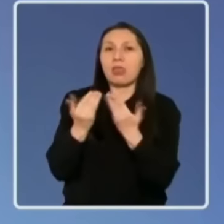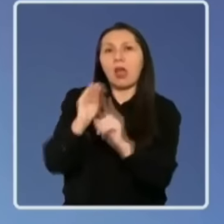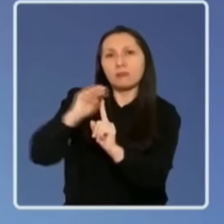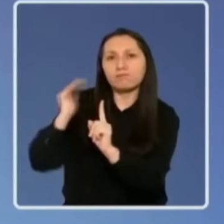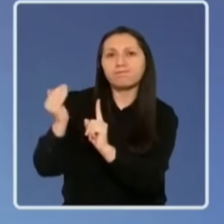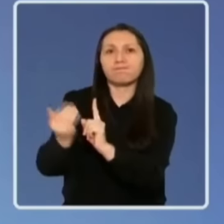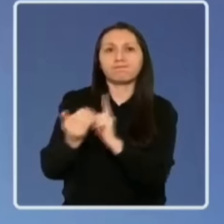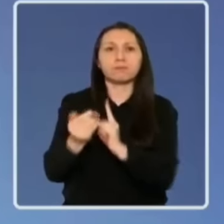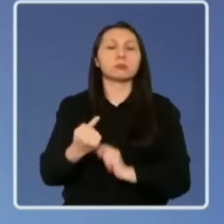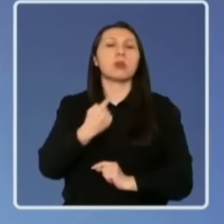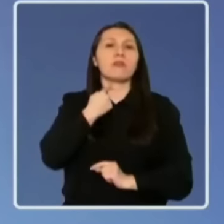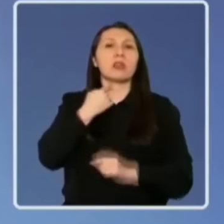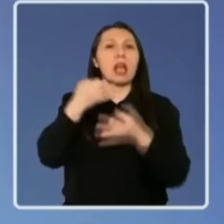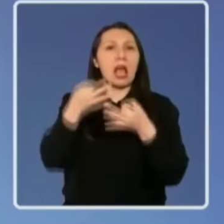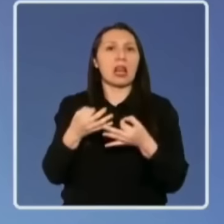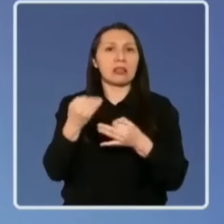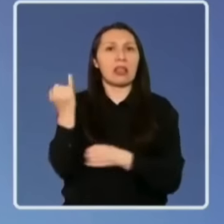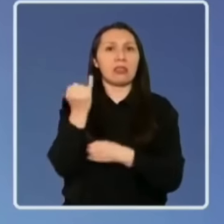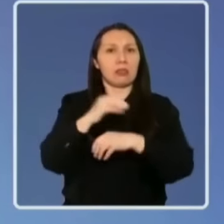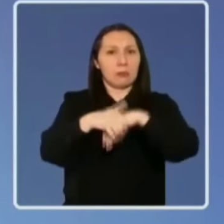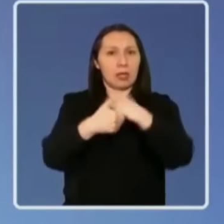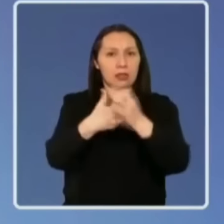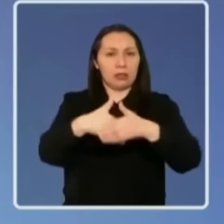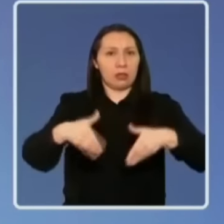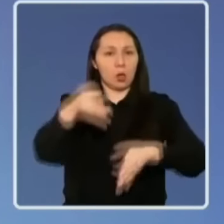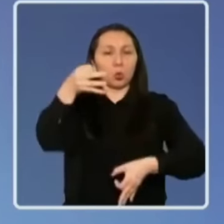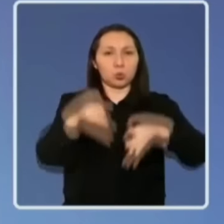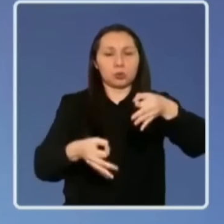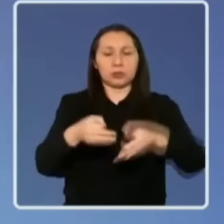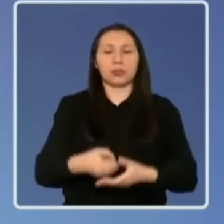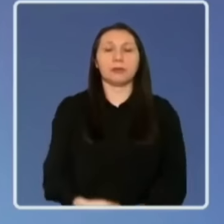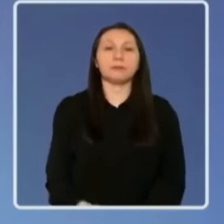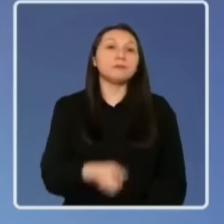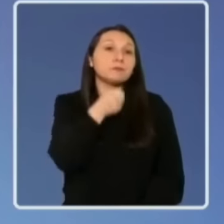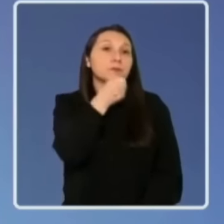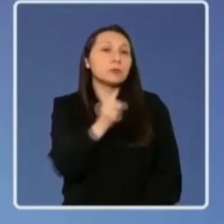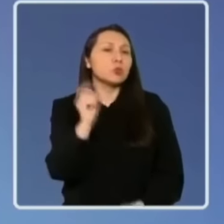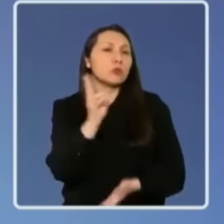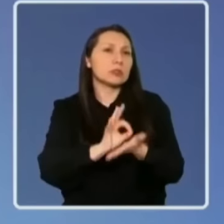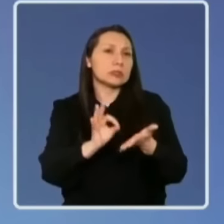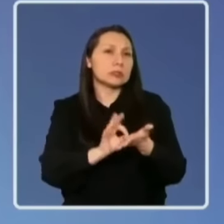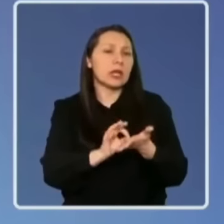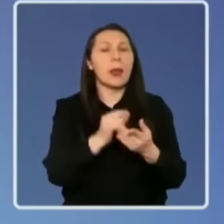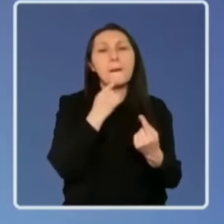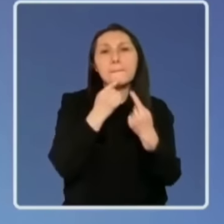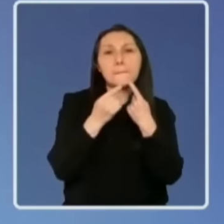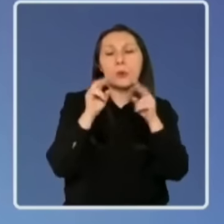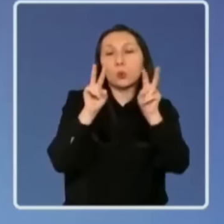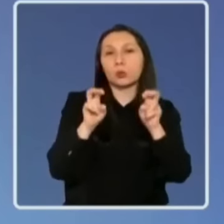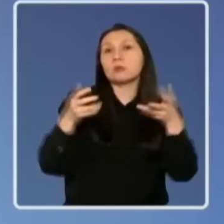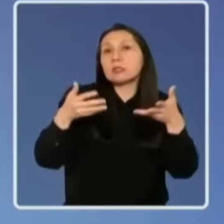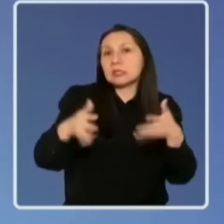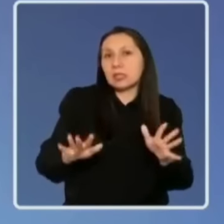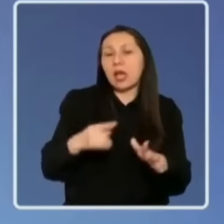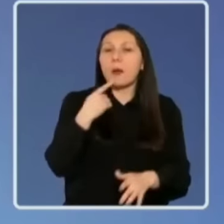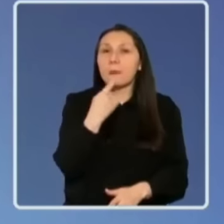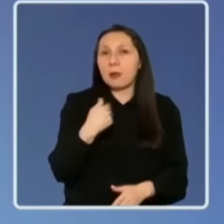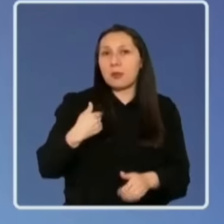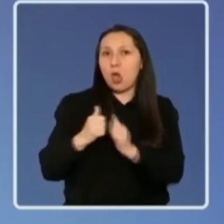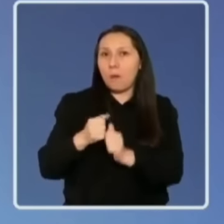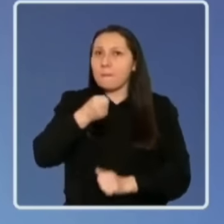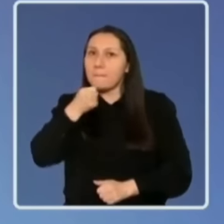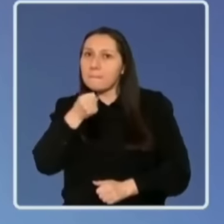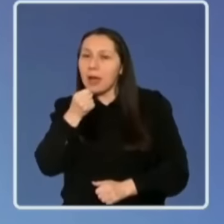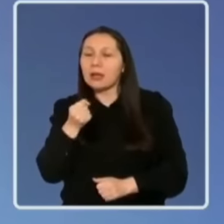víctima y garantía de independencia e imparcialidad a la justicia. Subsecretario, esta es una pregunta respecto a lo que ya consultaba mi colega